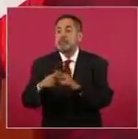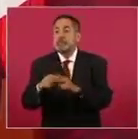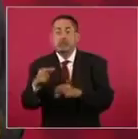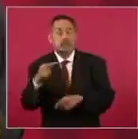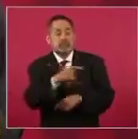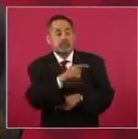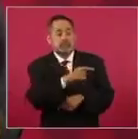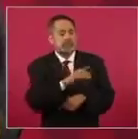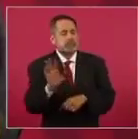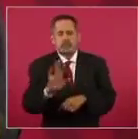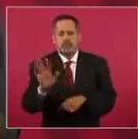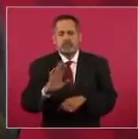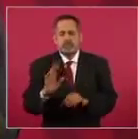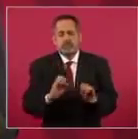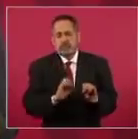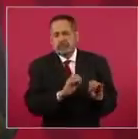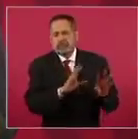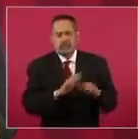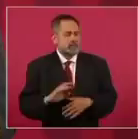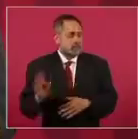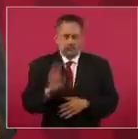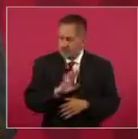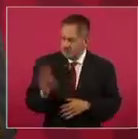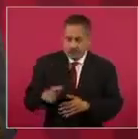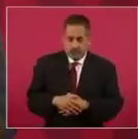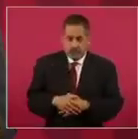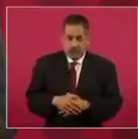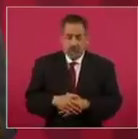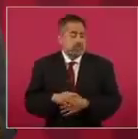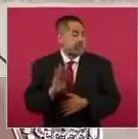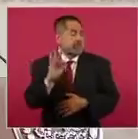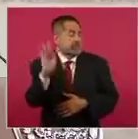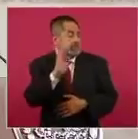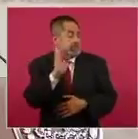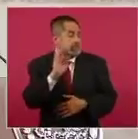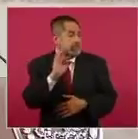contra de esta persona. Cuando yo le diga eso al fiscal,